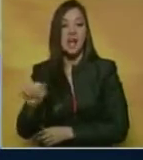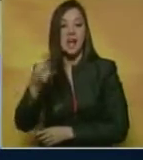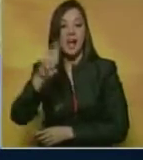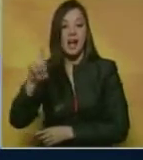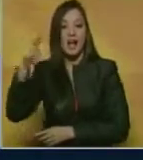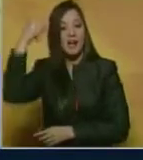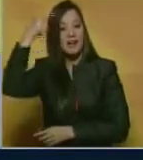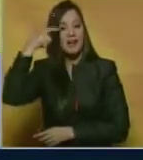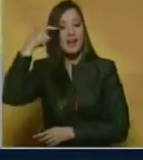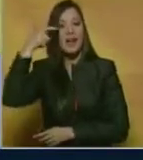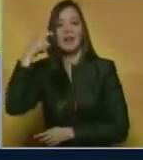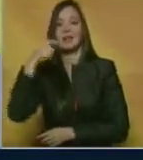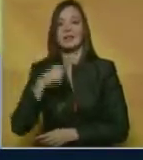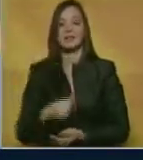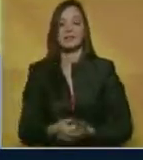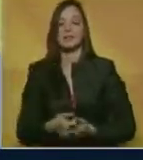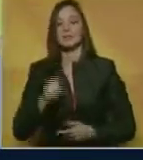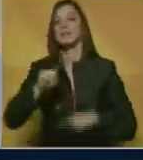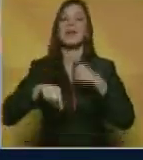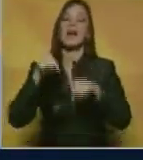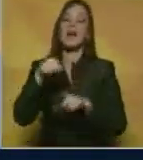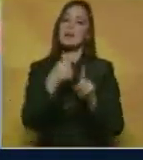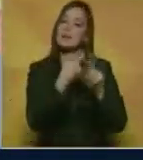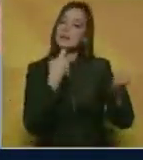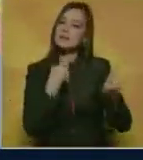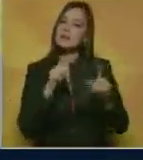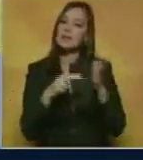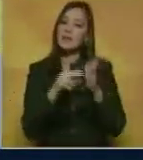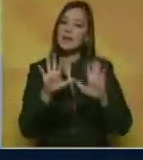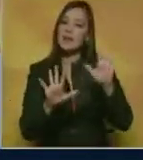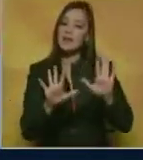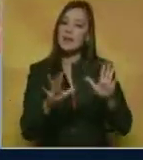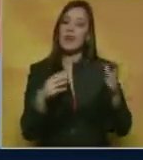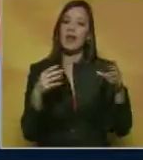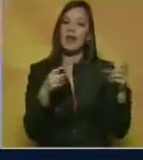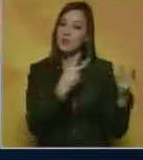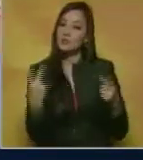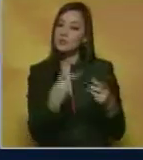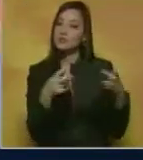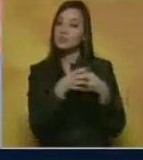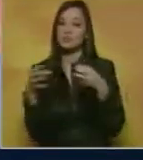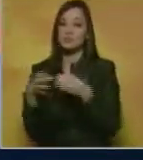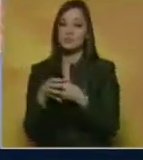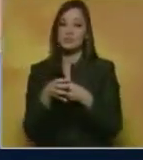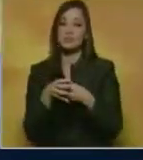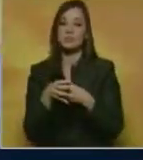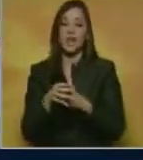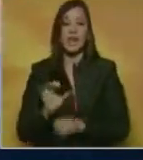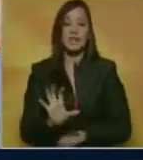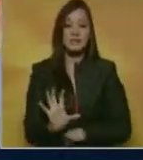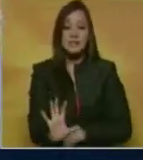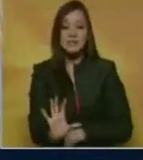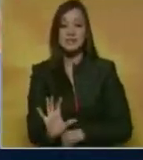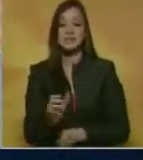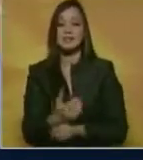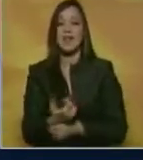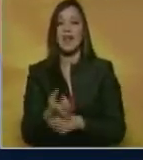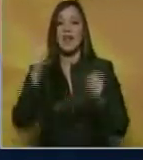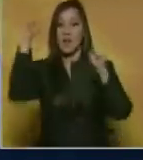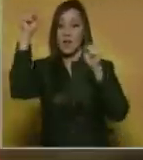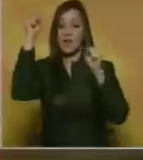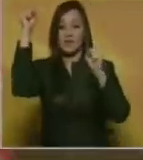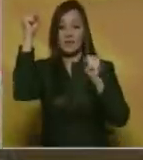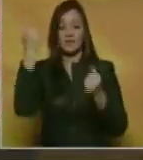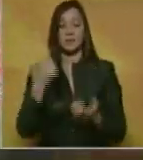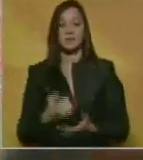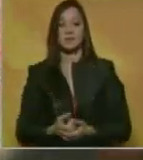su victoria por la mínima ante el Málaga. Desde 2010 ambos equipos se han enfrentado en ocho ocasiones de las cuales cinco terminaron con victoria del